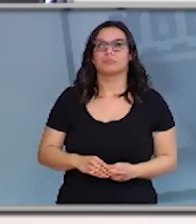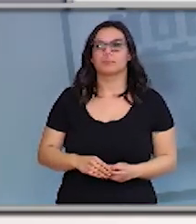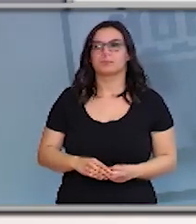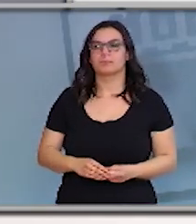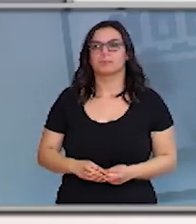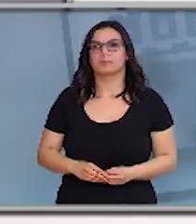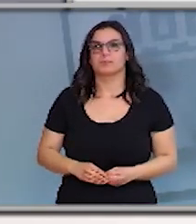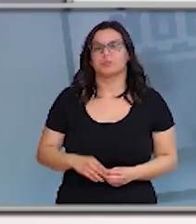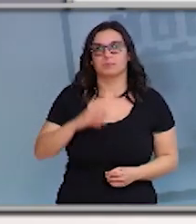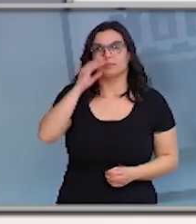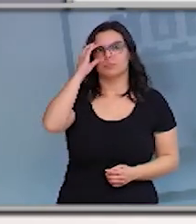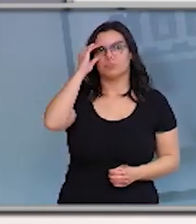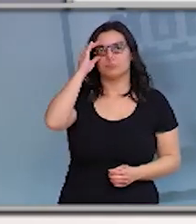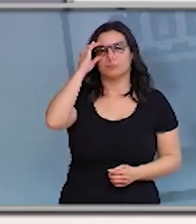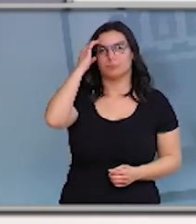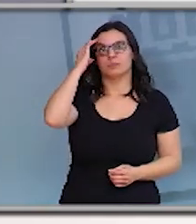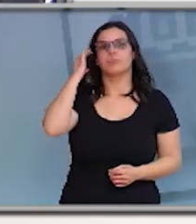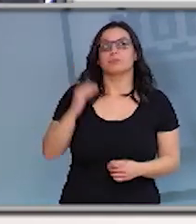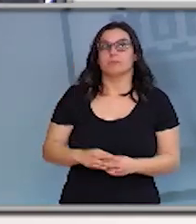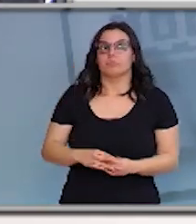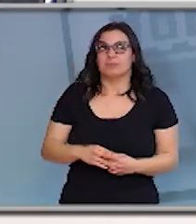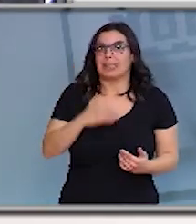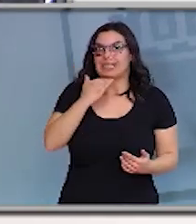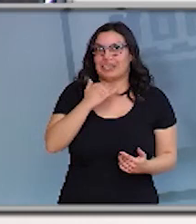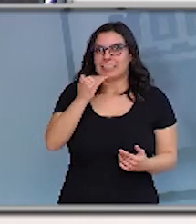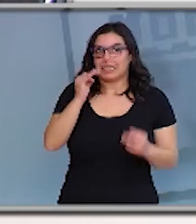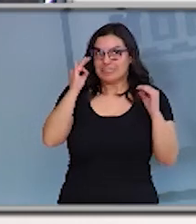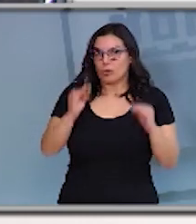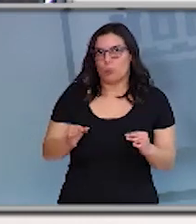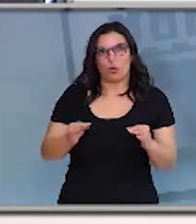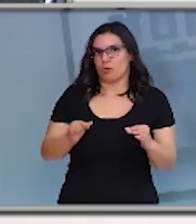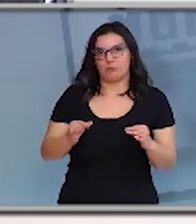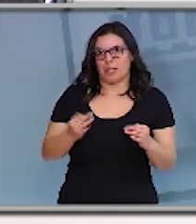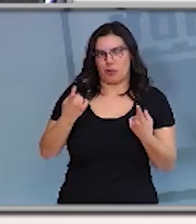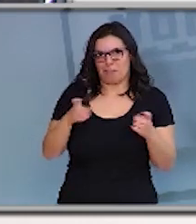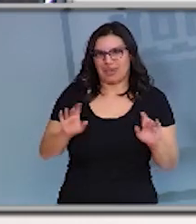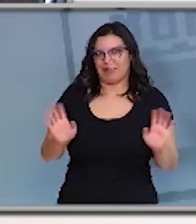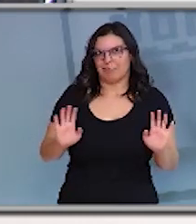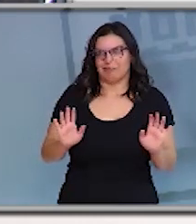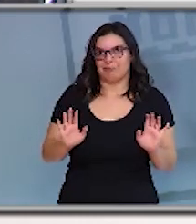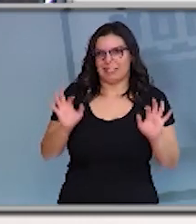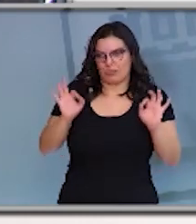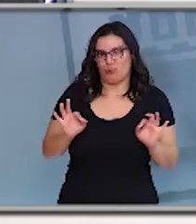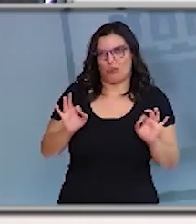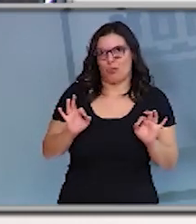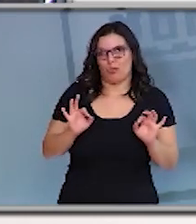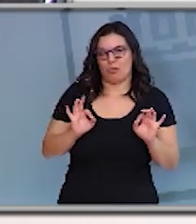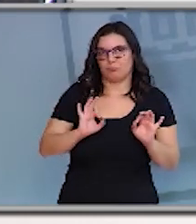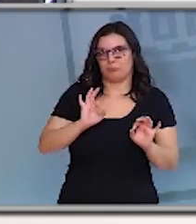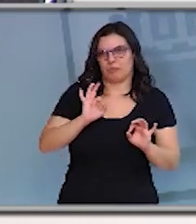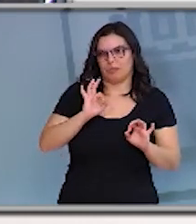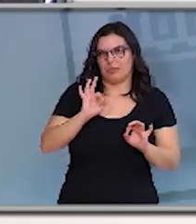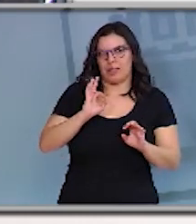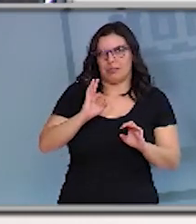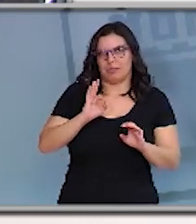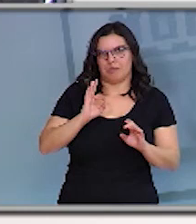Estamos prácticamente seguros de que no va a ser necesario. Nos hemos puesto en